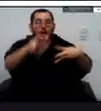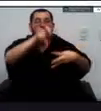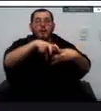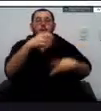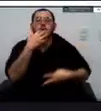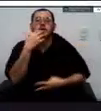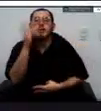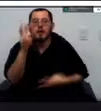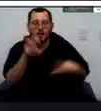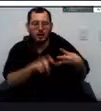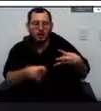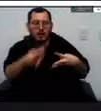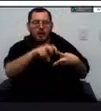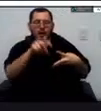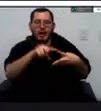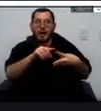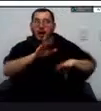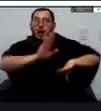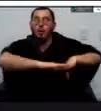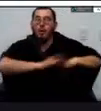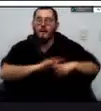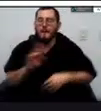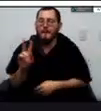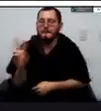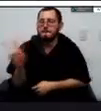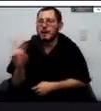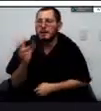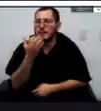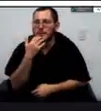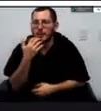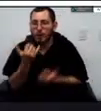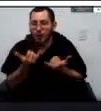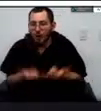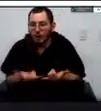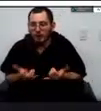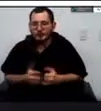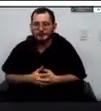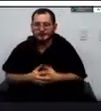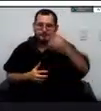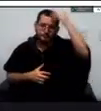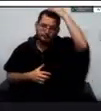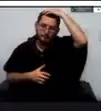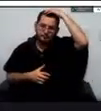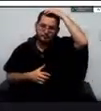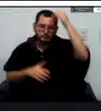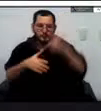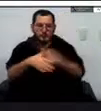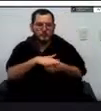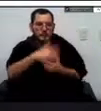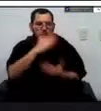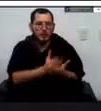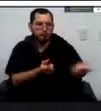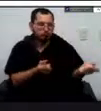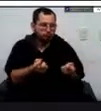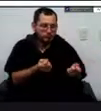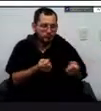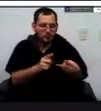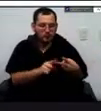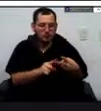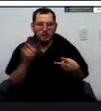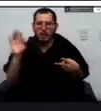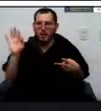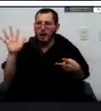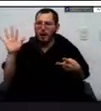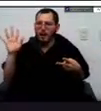alerta verde entonces pues es un evento menor que ya pasó y que tenemos que tomar unas medidas pero digamos ya tenemos otra